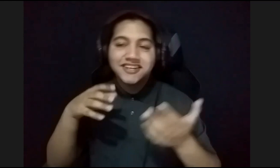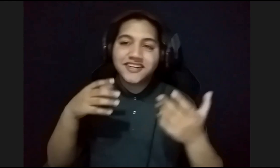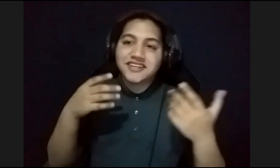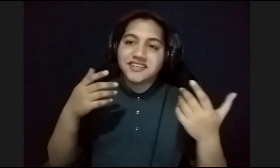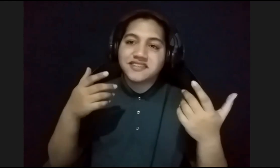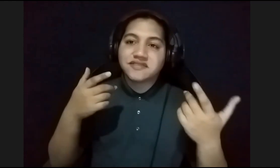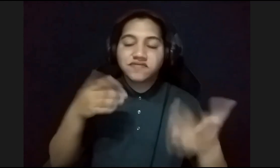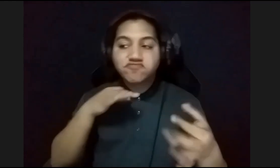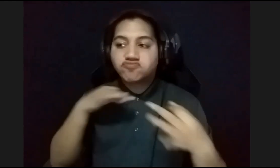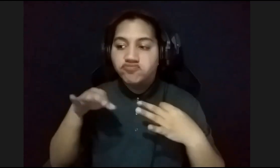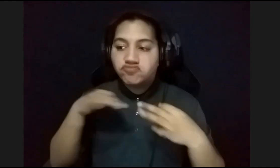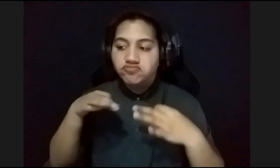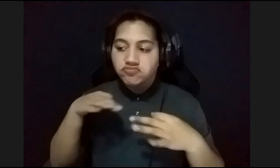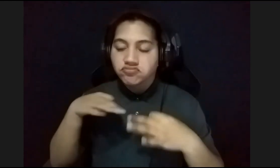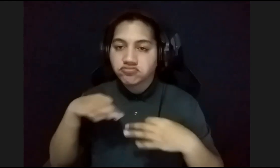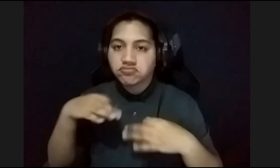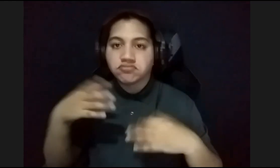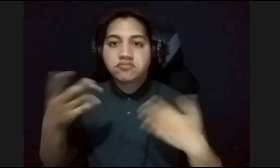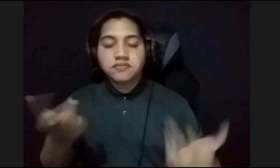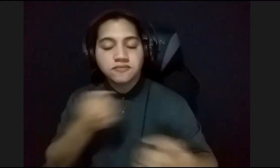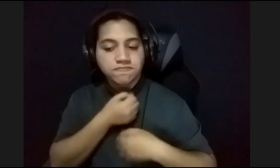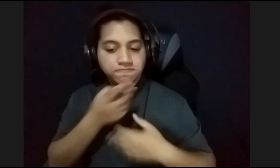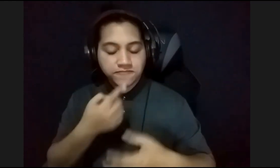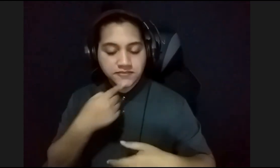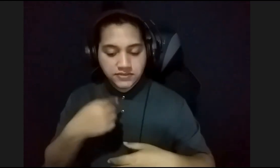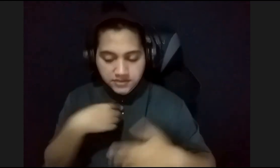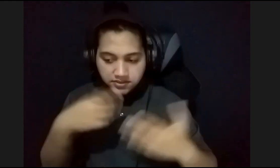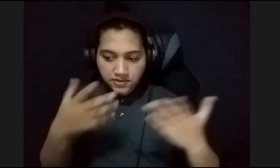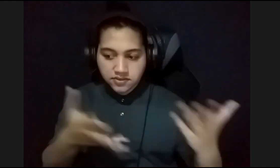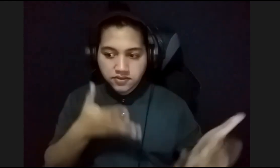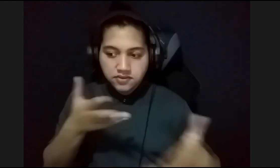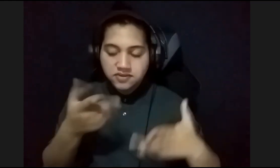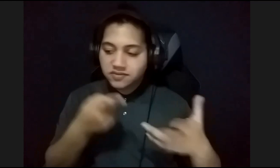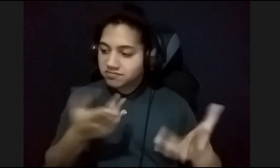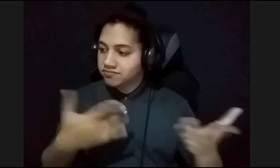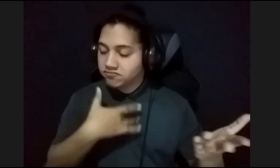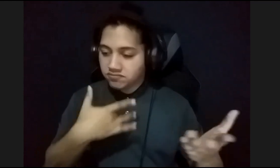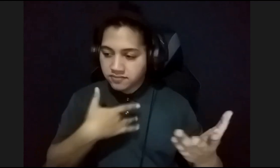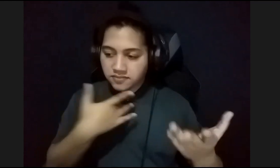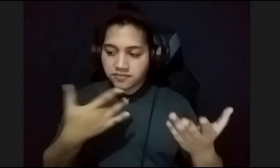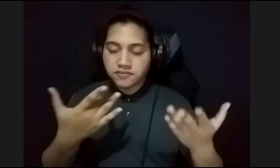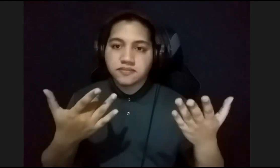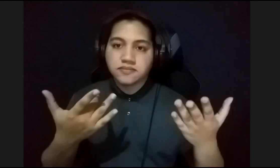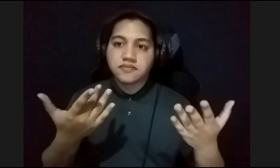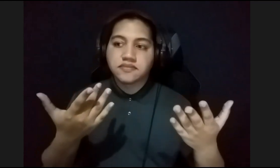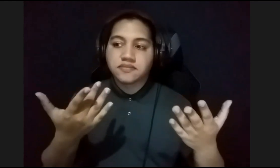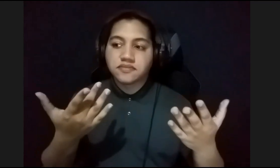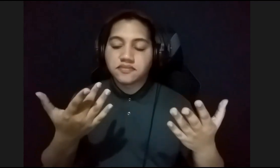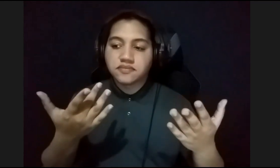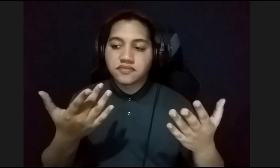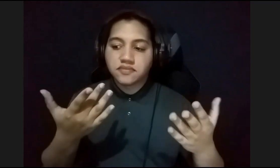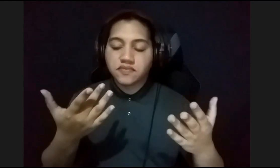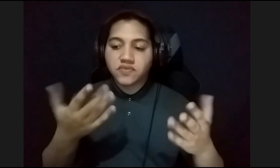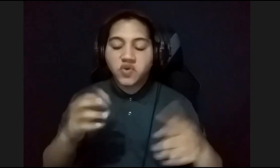explicando, contando, expresando que él sintió, que no sintió, cómo lo